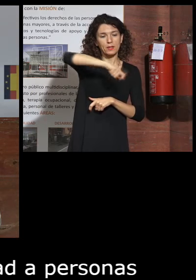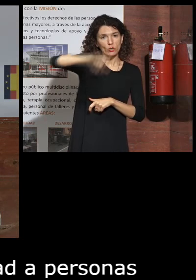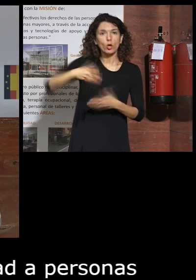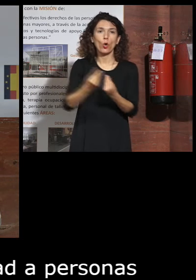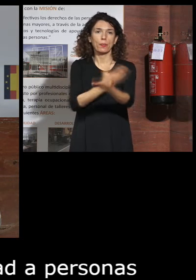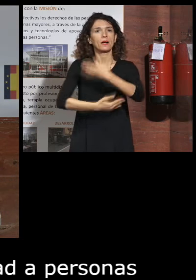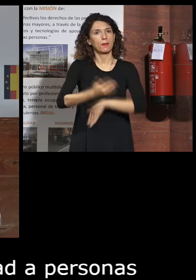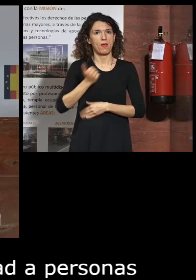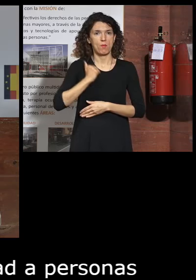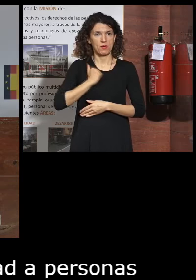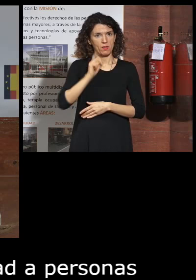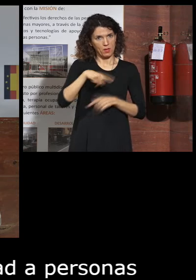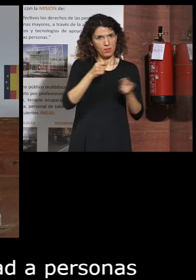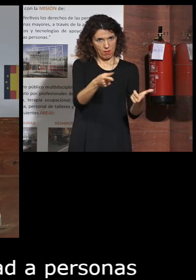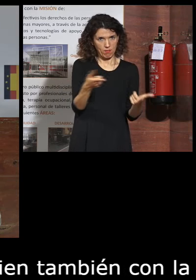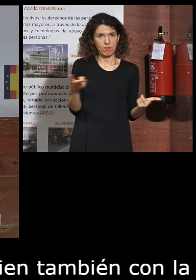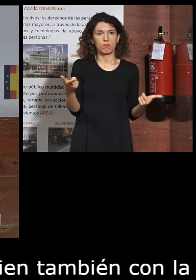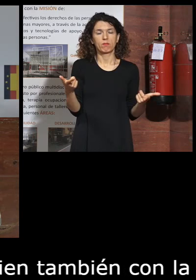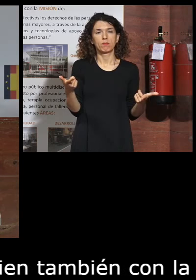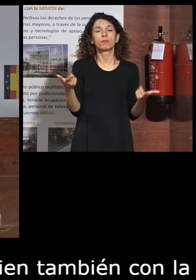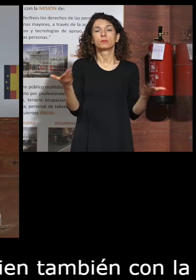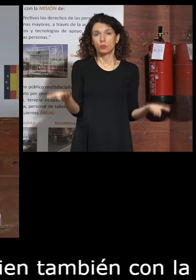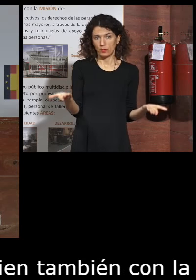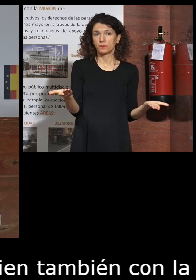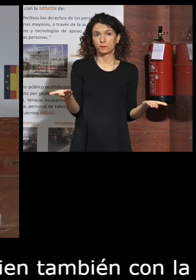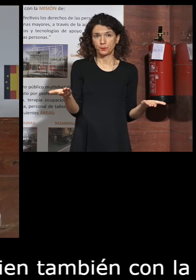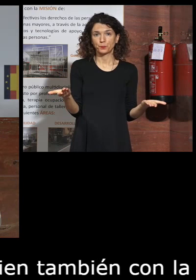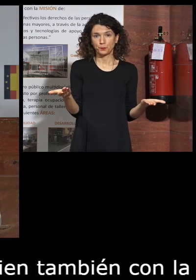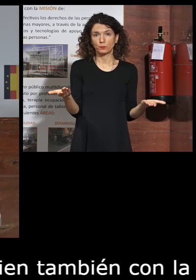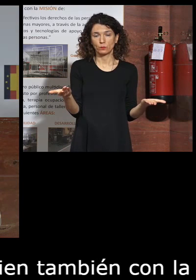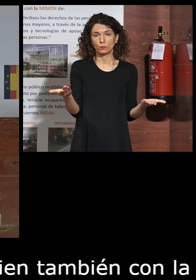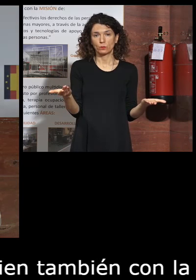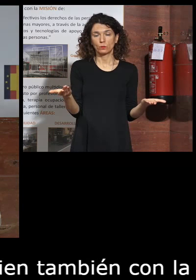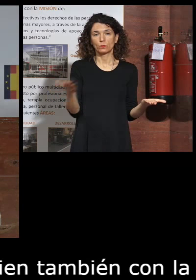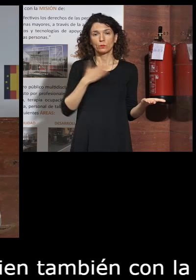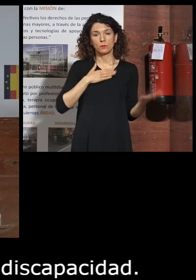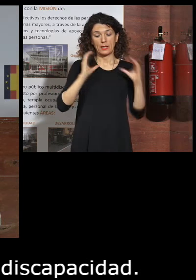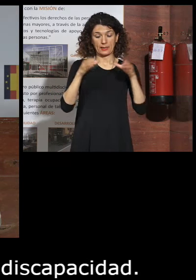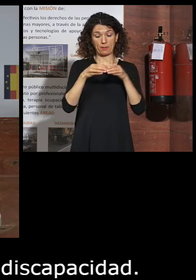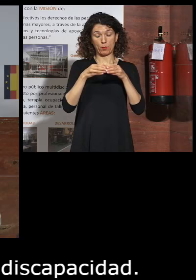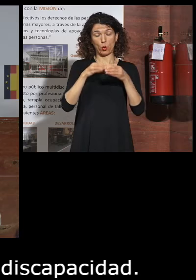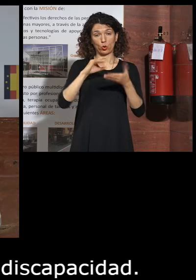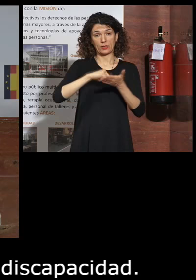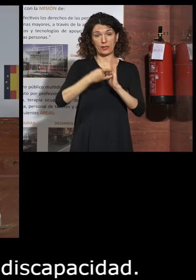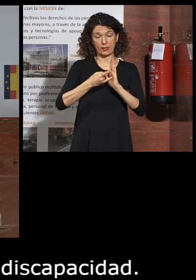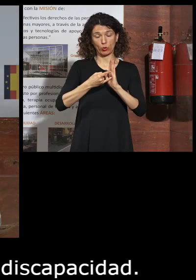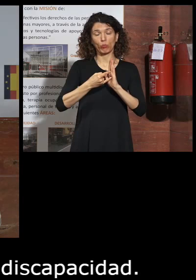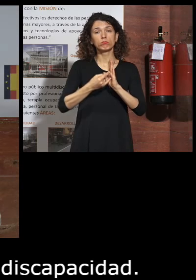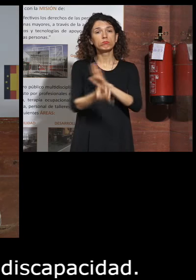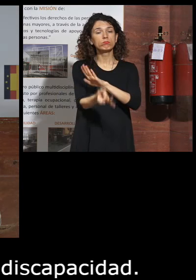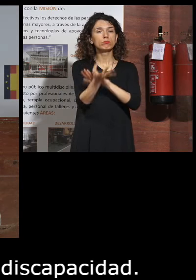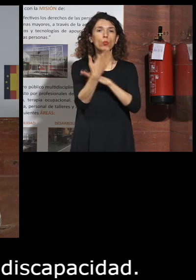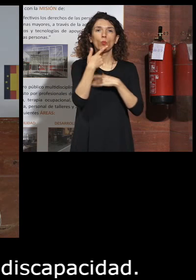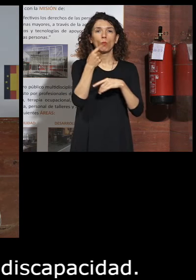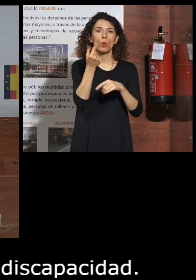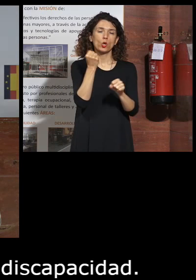discapacidad entonces con mi equipo técnico hicimos un un poco